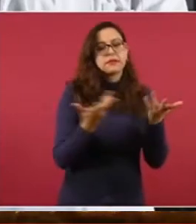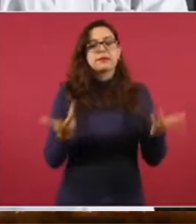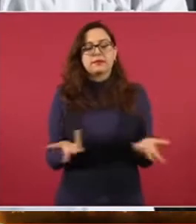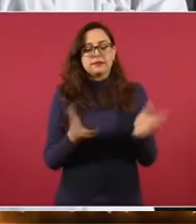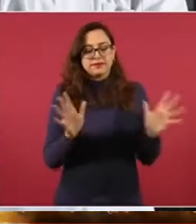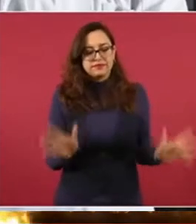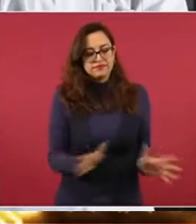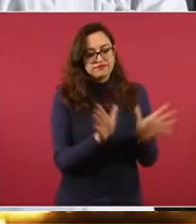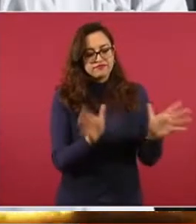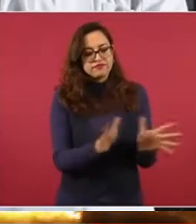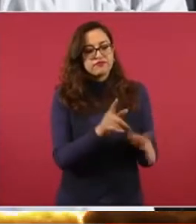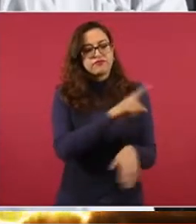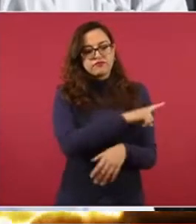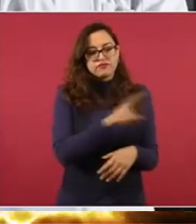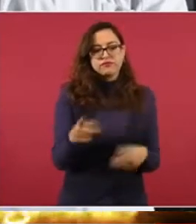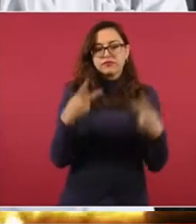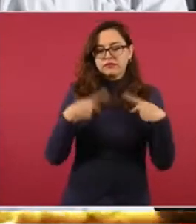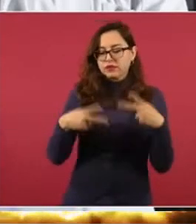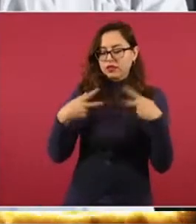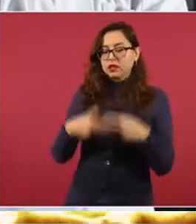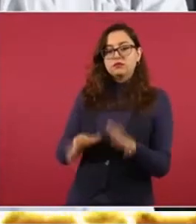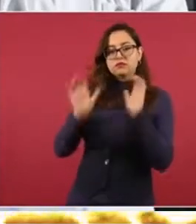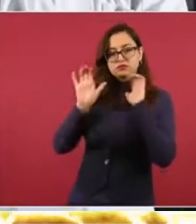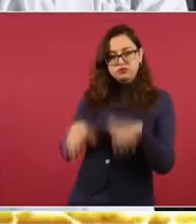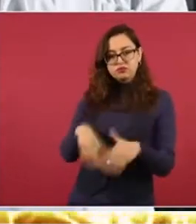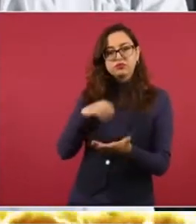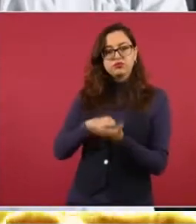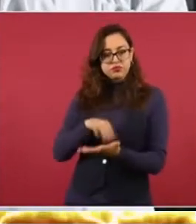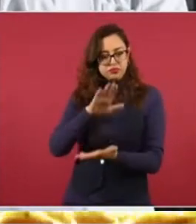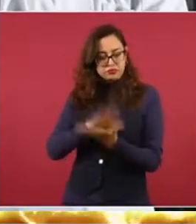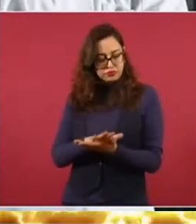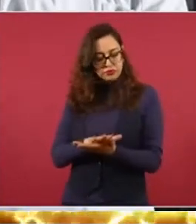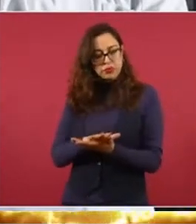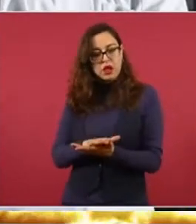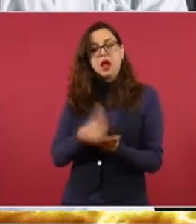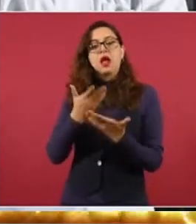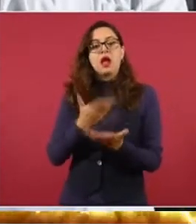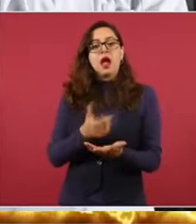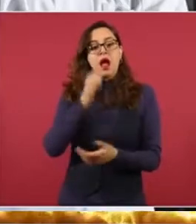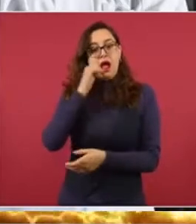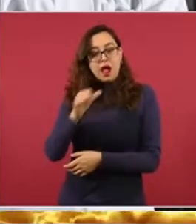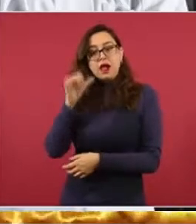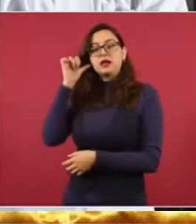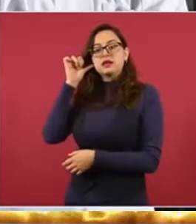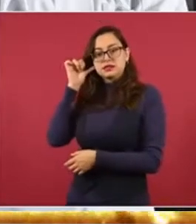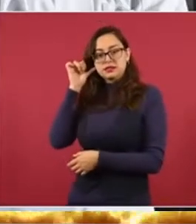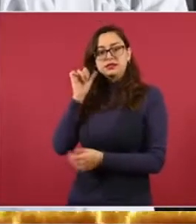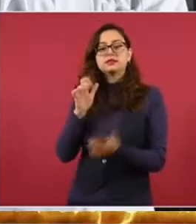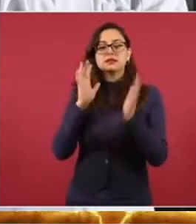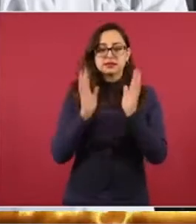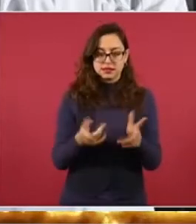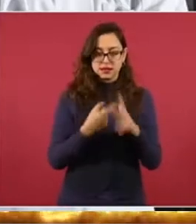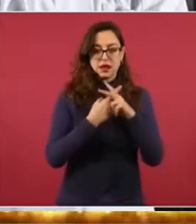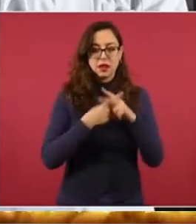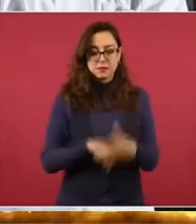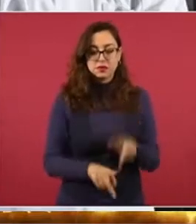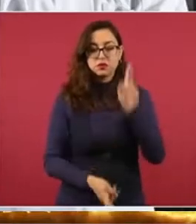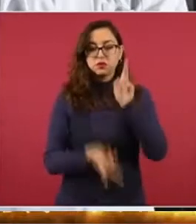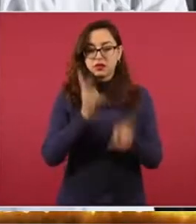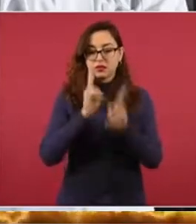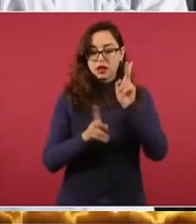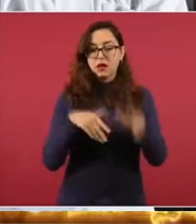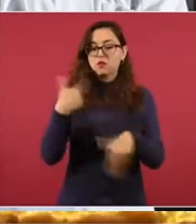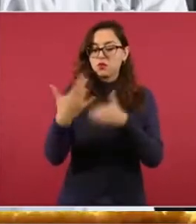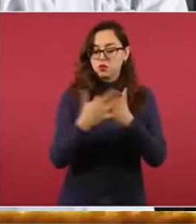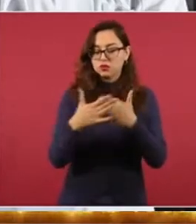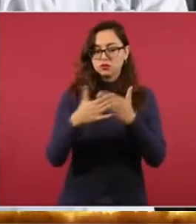de aseguramiento. Y ahora hablamos justo ayer con el canciller para que a su regreso firmemos